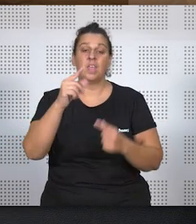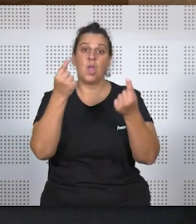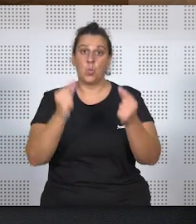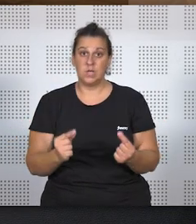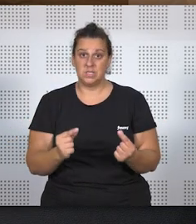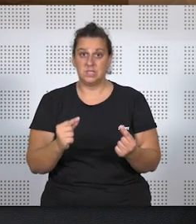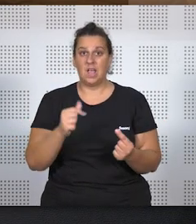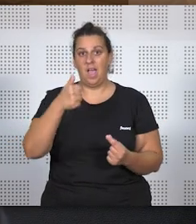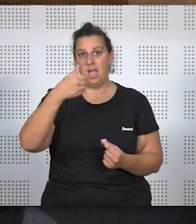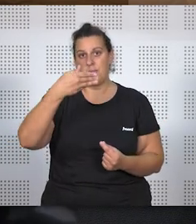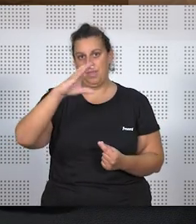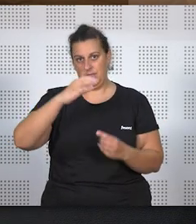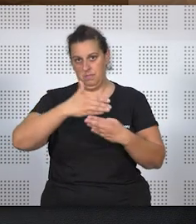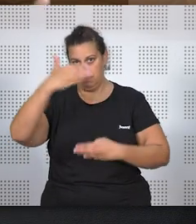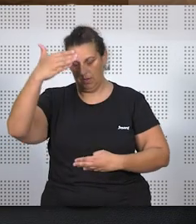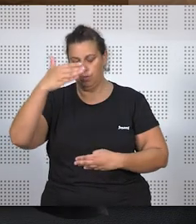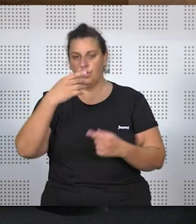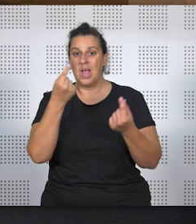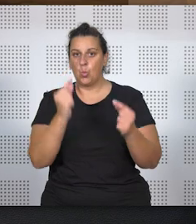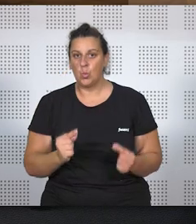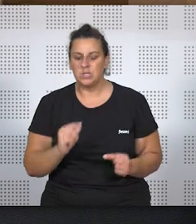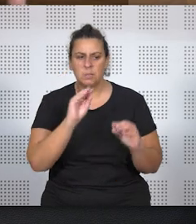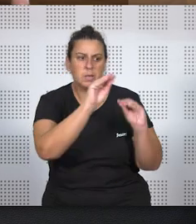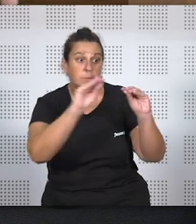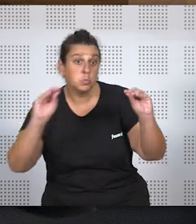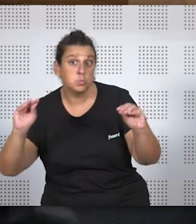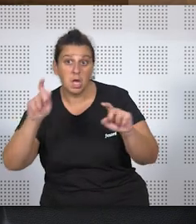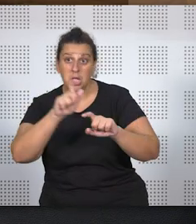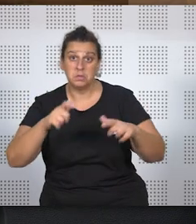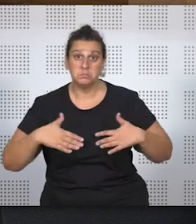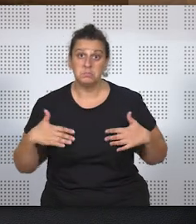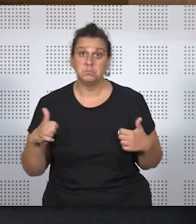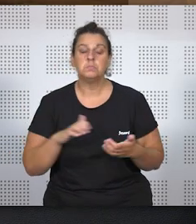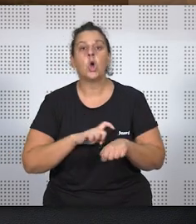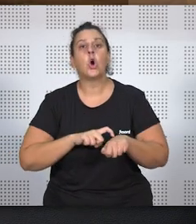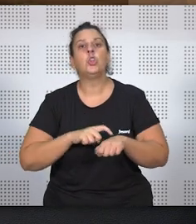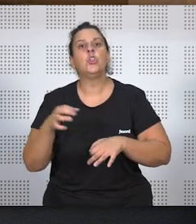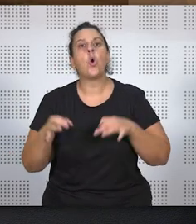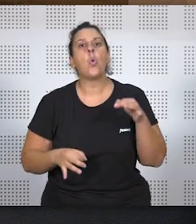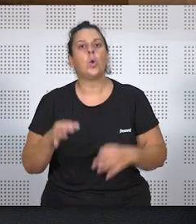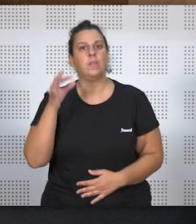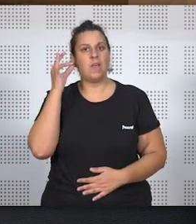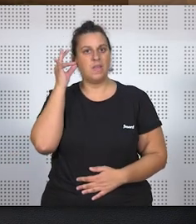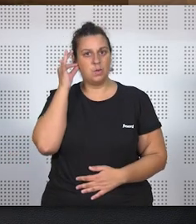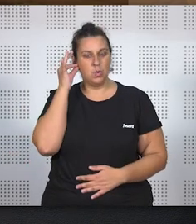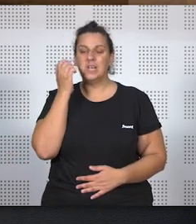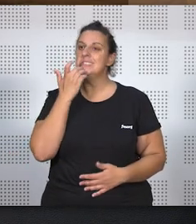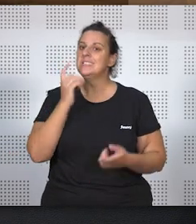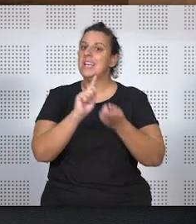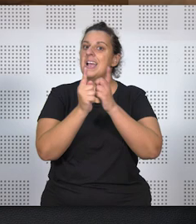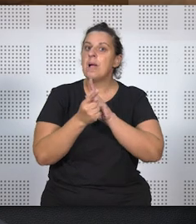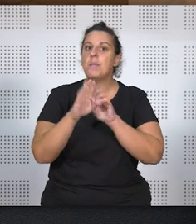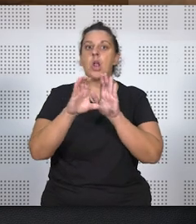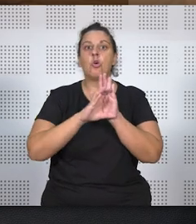más de un año para preguntar qué opina cualquiera que quiera contestar sobre la condición jurídica de la mujer. Si hay que